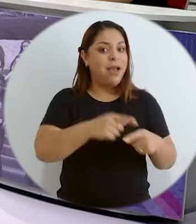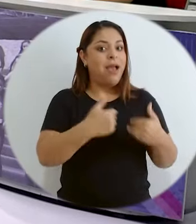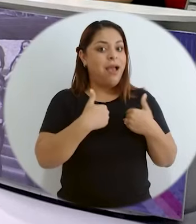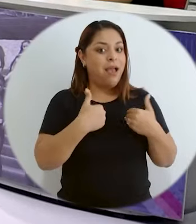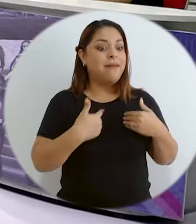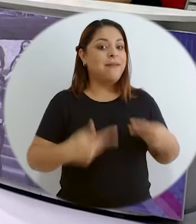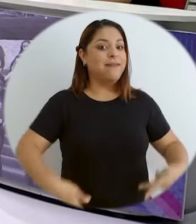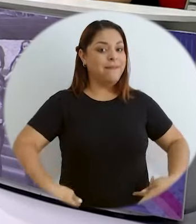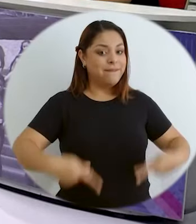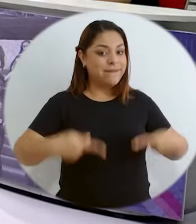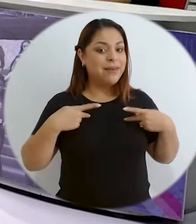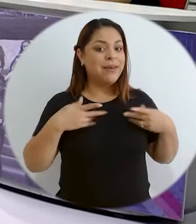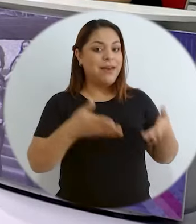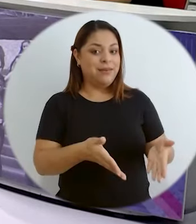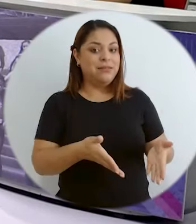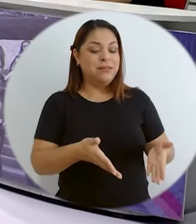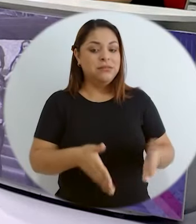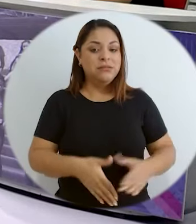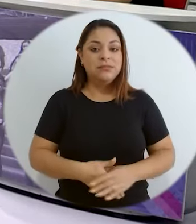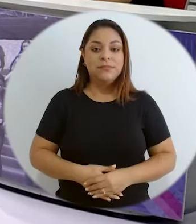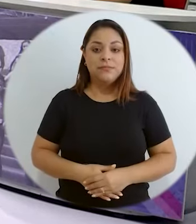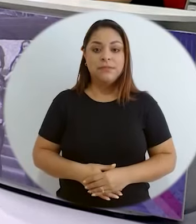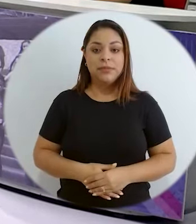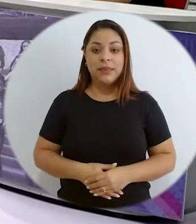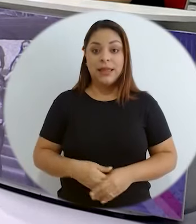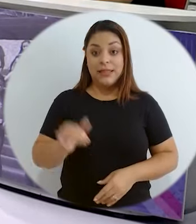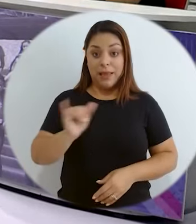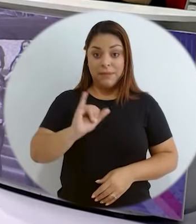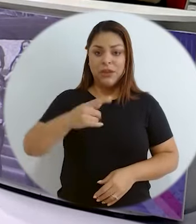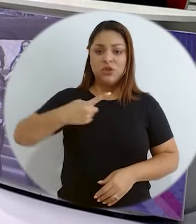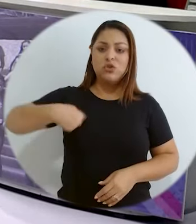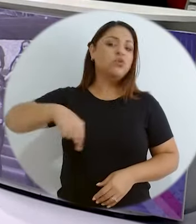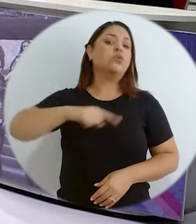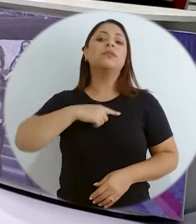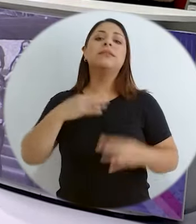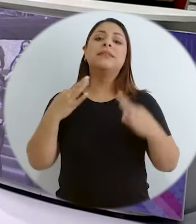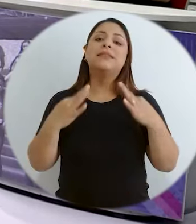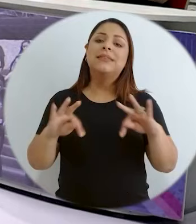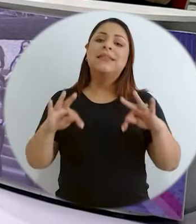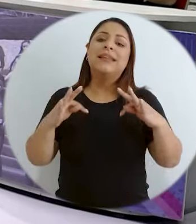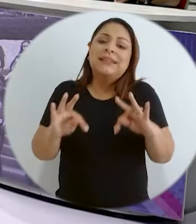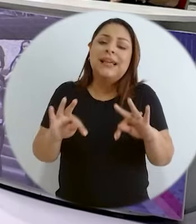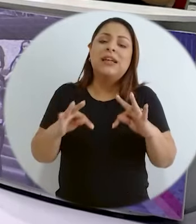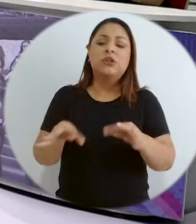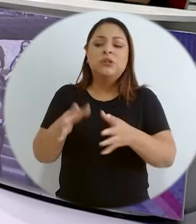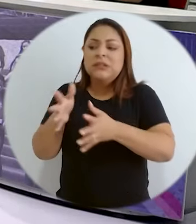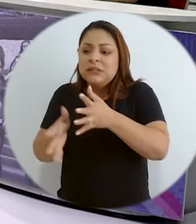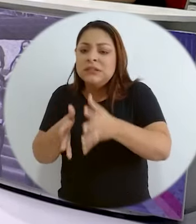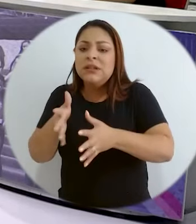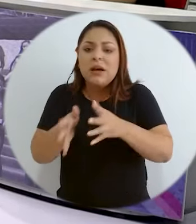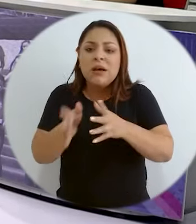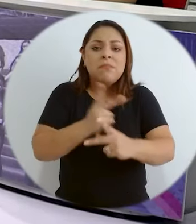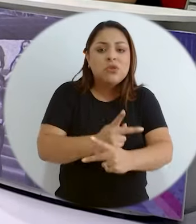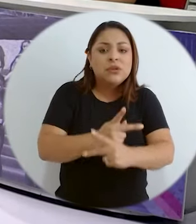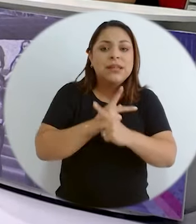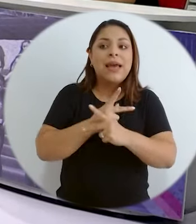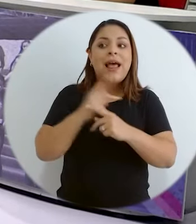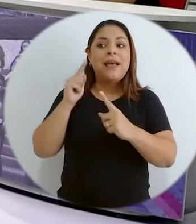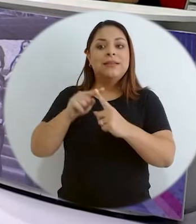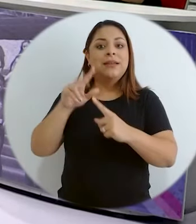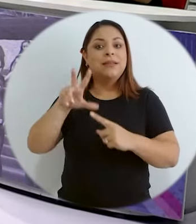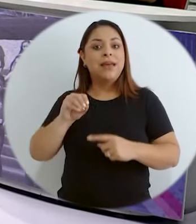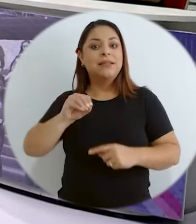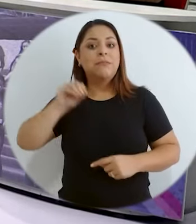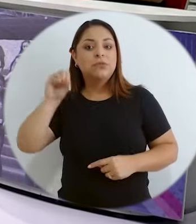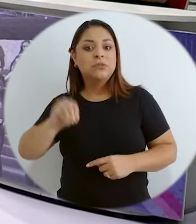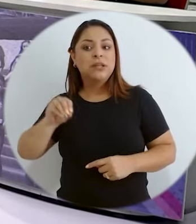aquí el tema más importante que trae don Álvaro a la mesa es que estamos tratando de alcanzar metas internacionales como el 30% de las áreas marinas protegidas, pero